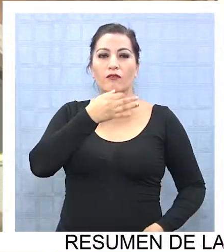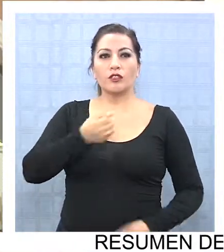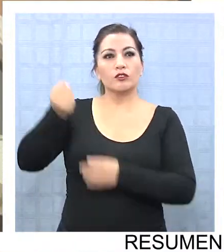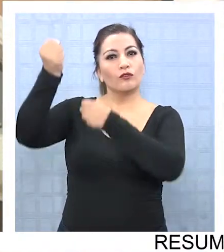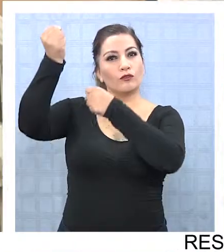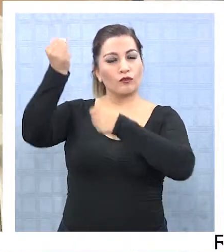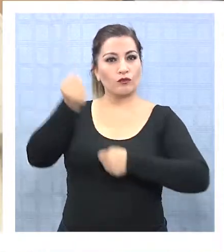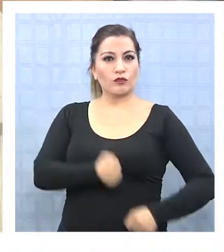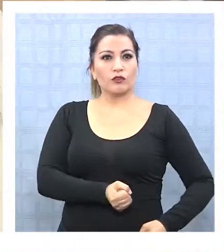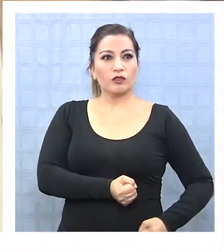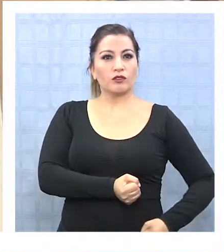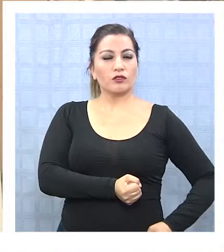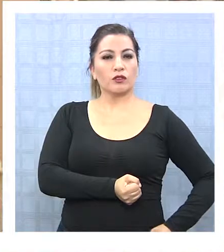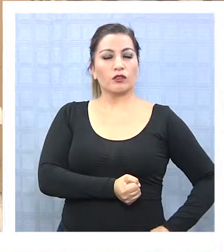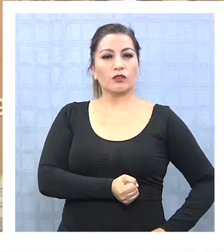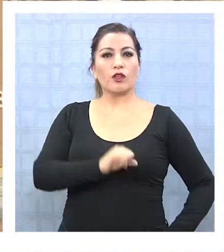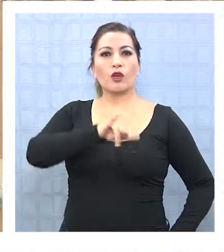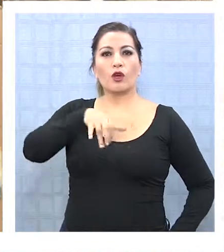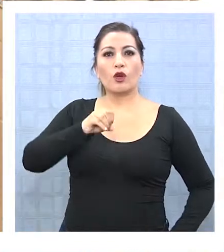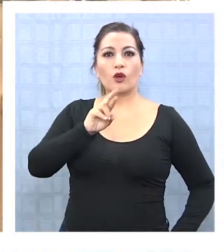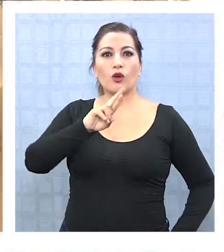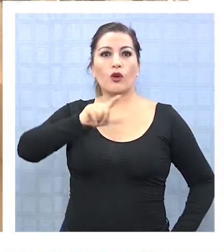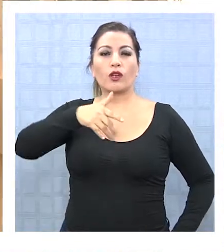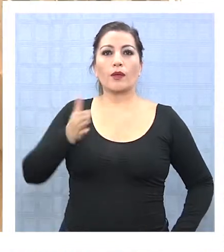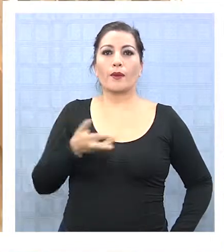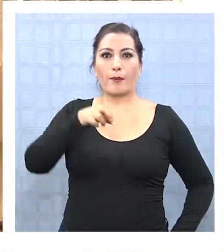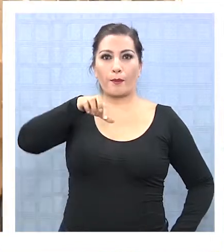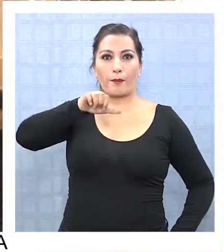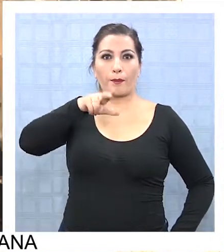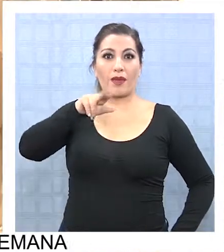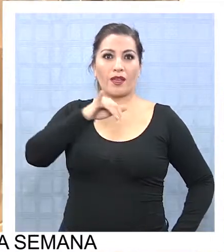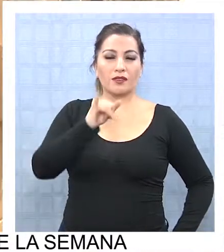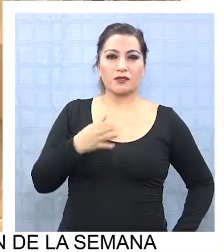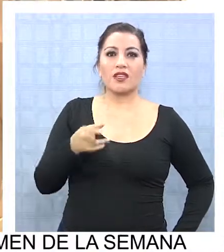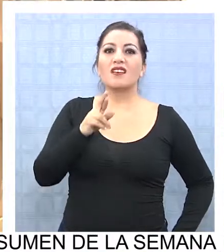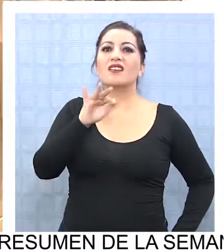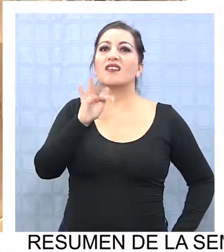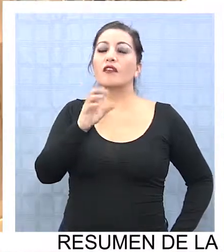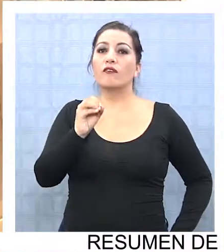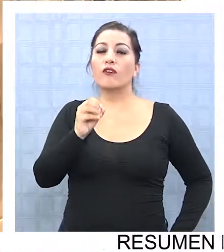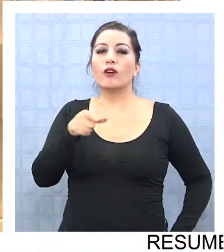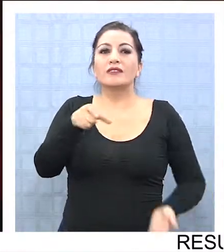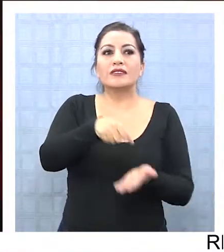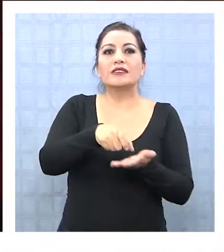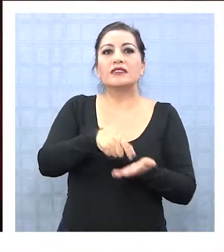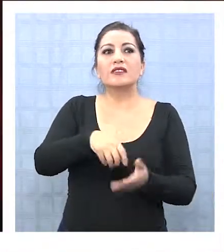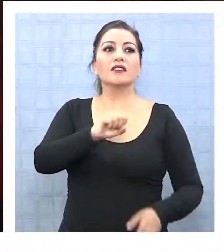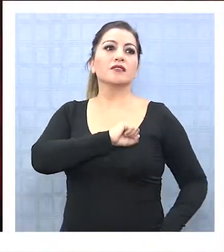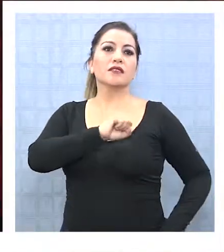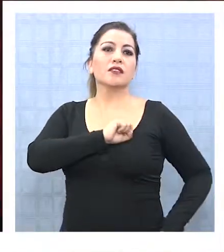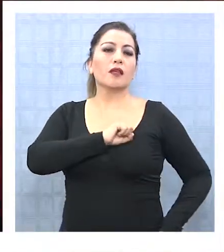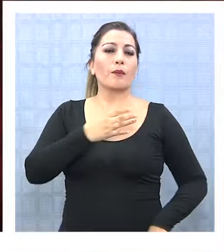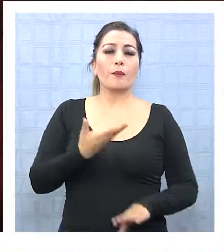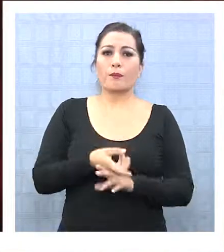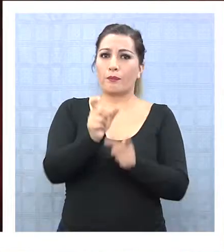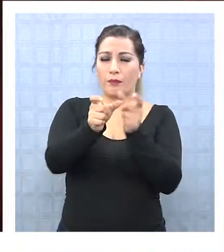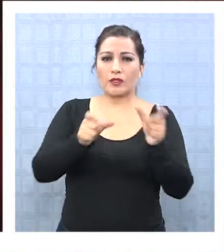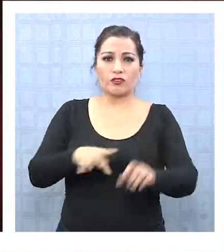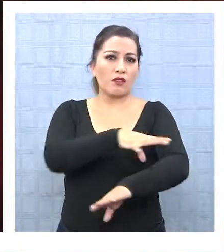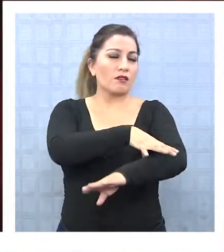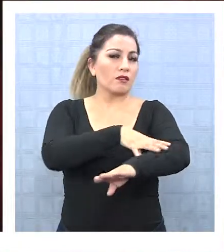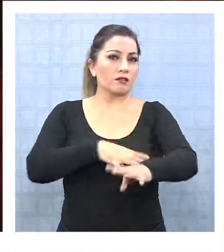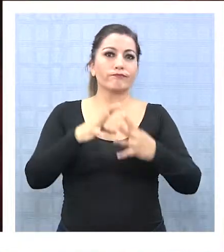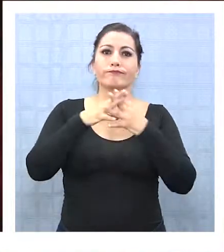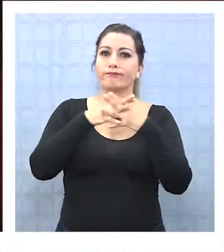Fundación Jorge Pérez Riffo que tiene su sede en Santiago. La farmacia, que atiende preferentemente a personal de las